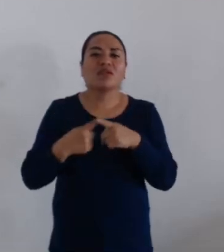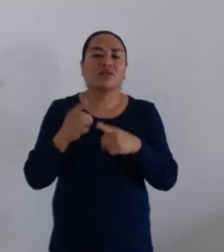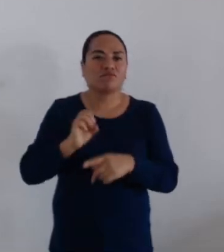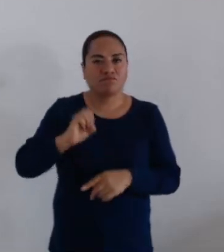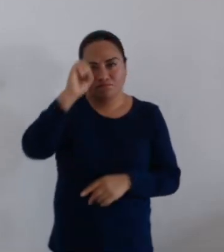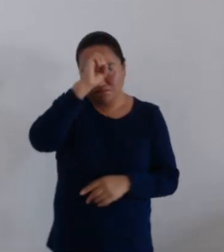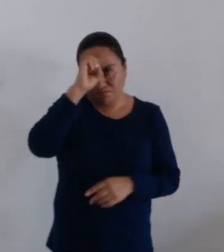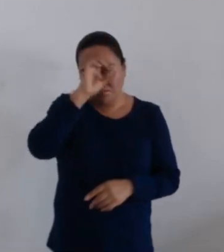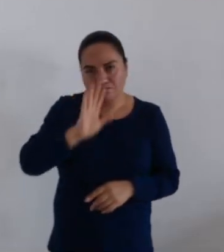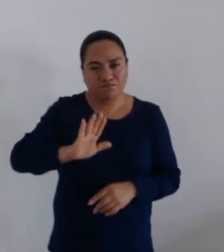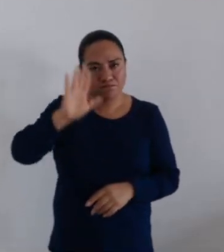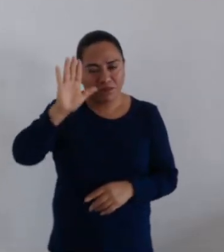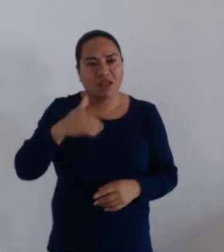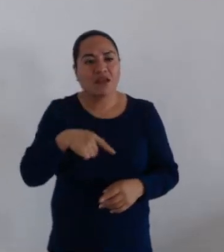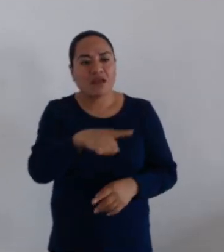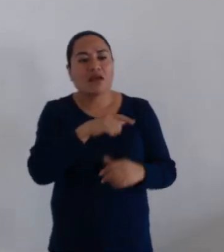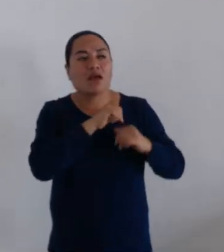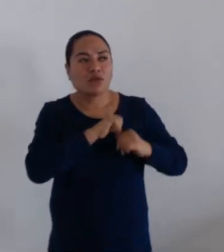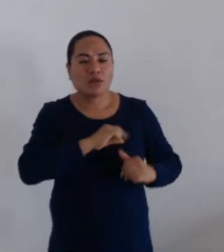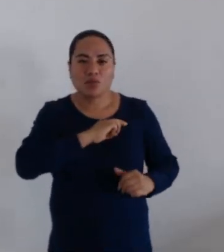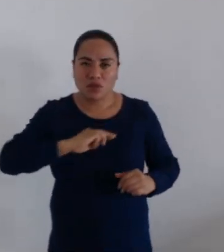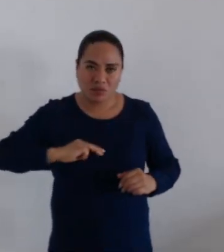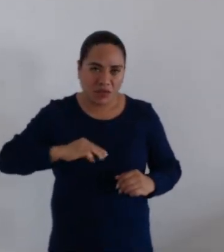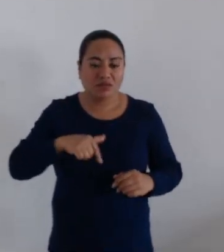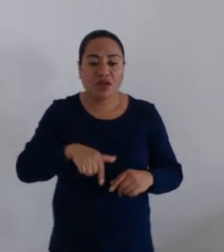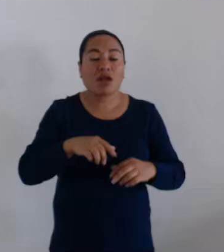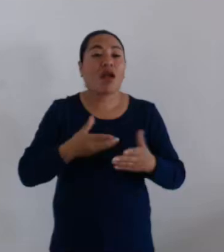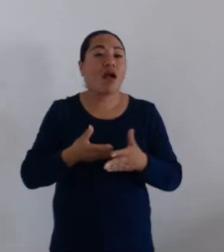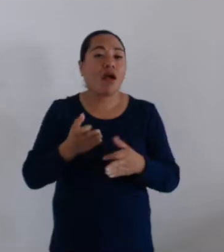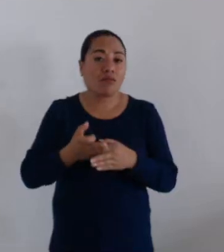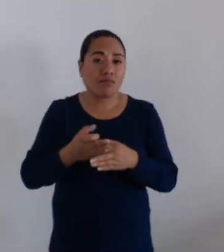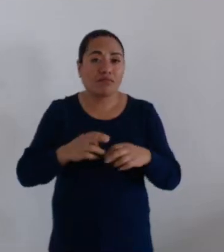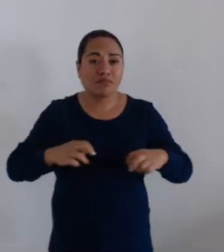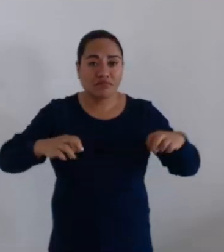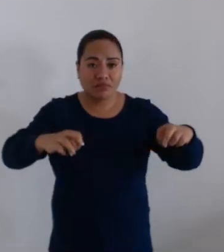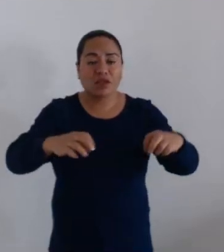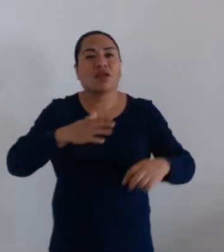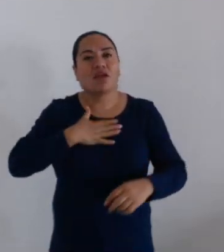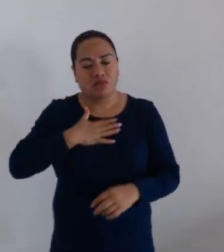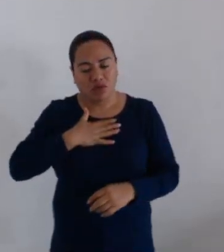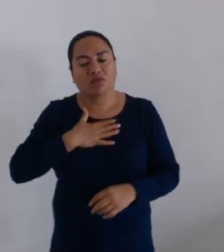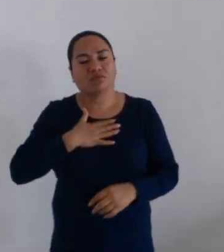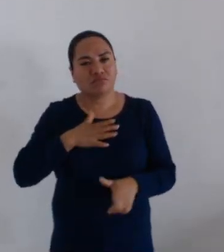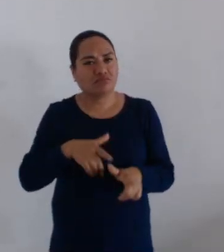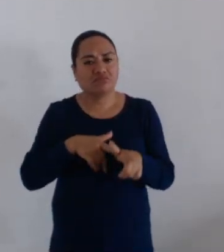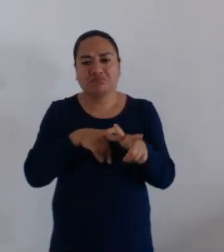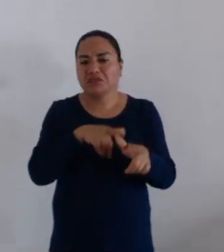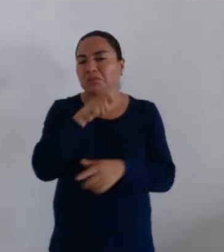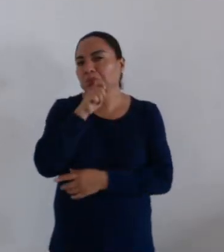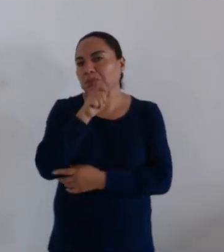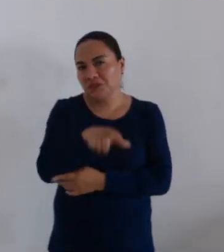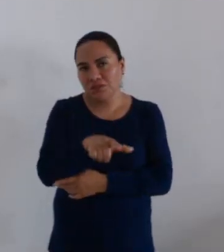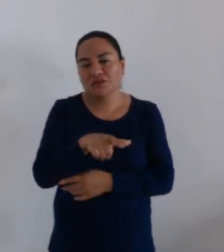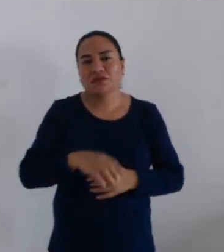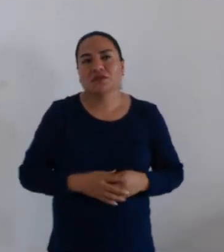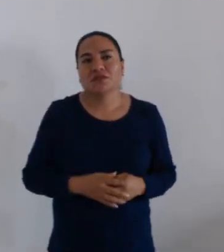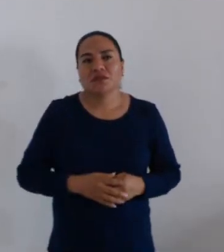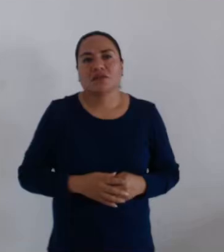tener mis compañeras y compañeras concejales. Yo en ese sentido mantengo mi postura, pero sobre todo